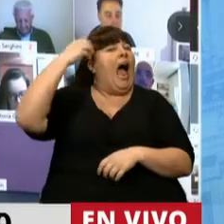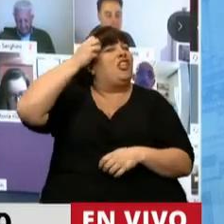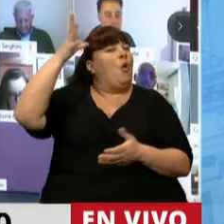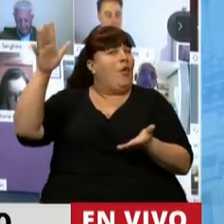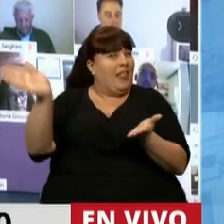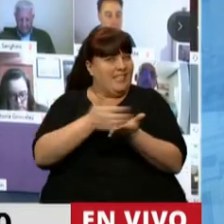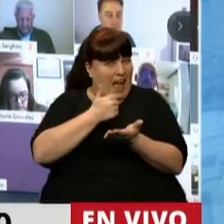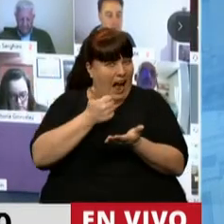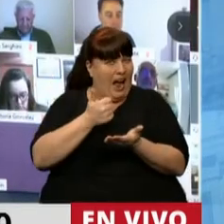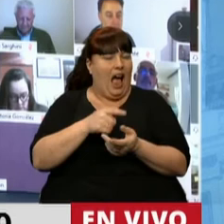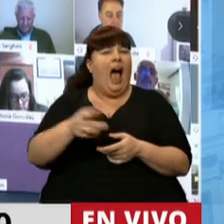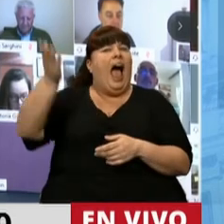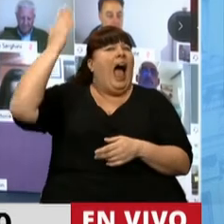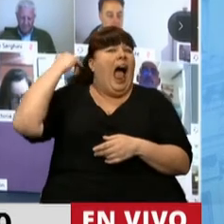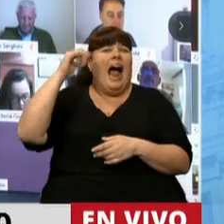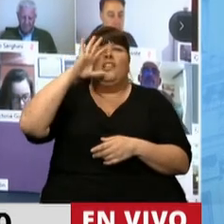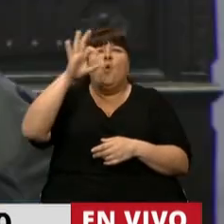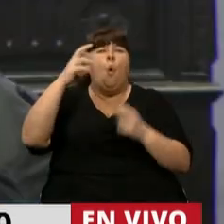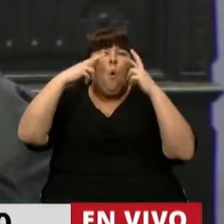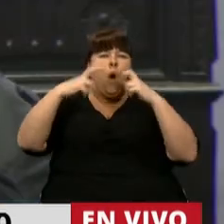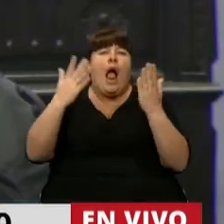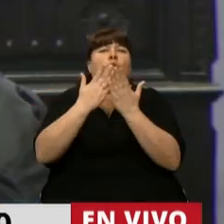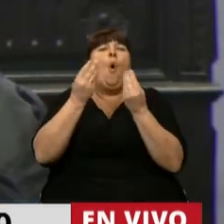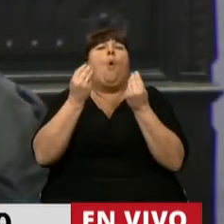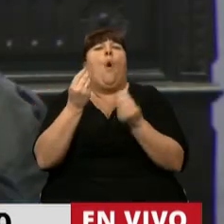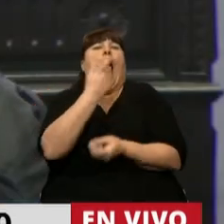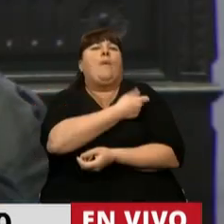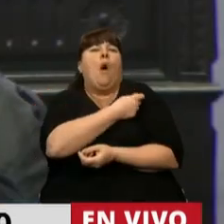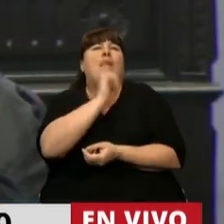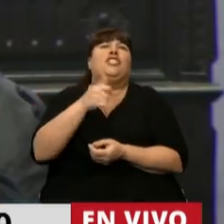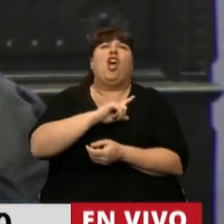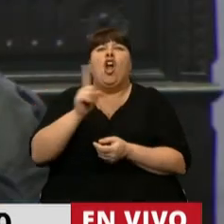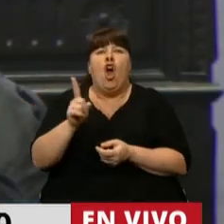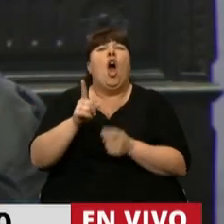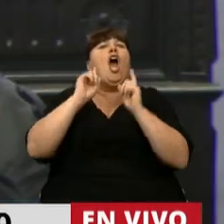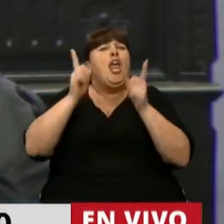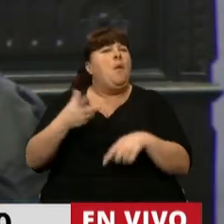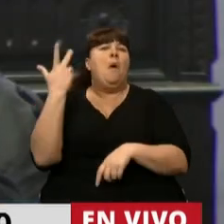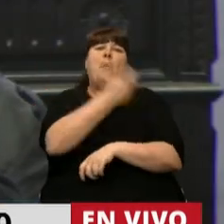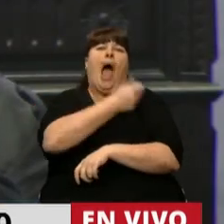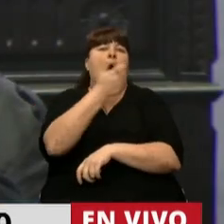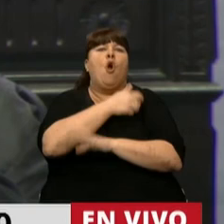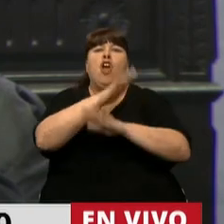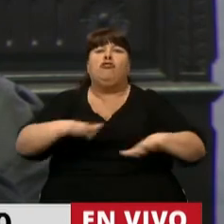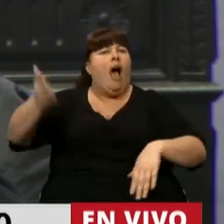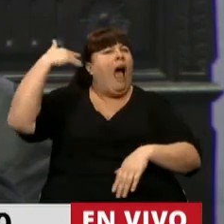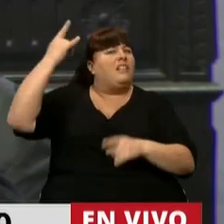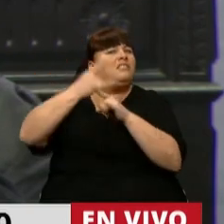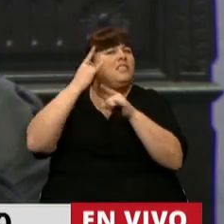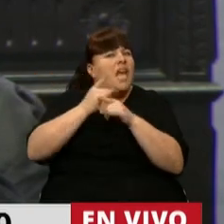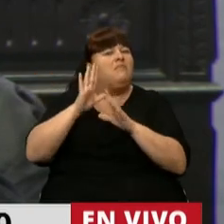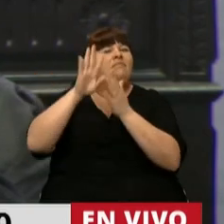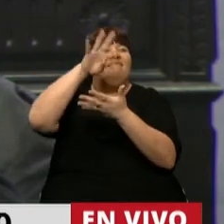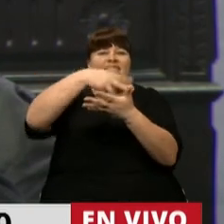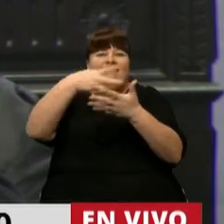olvidadas y que antes jamás se estudió qué vacuna nos poníamos y sin embargo vacunábamos a nuestros niños y